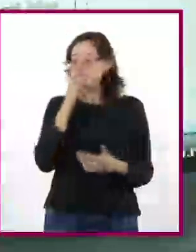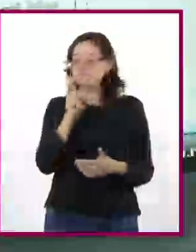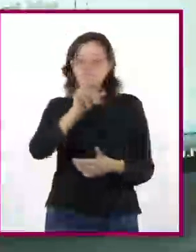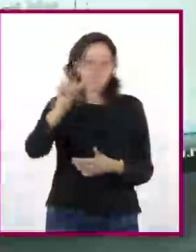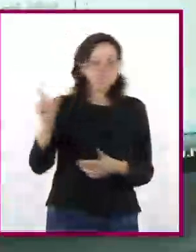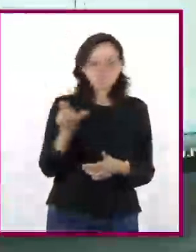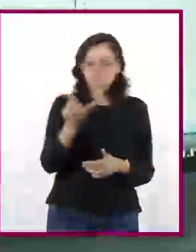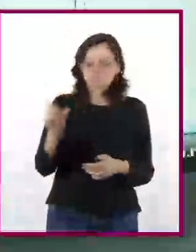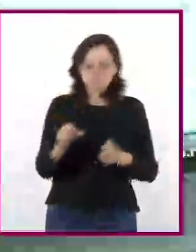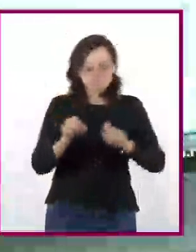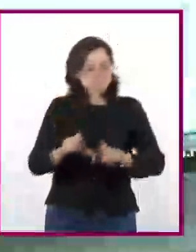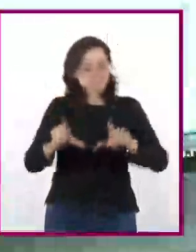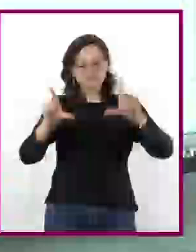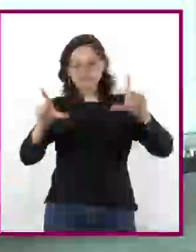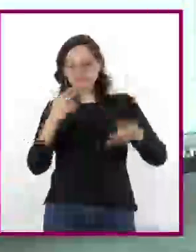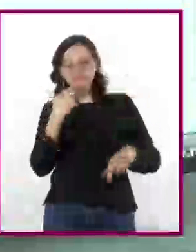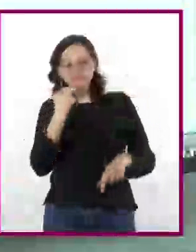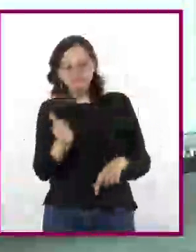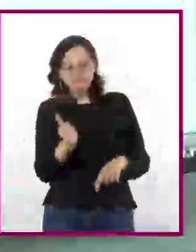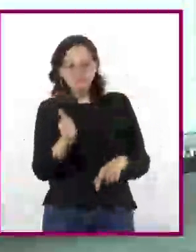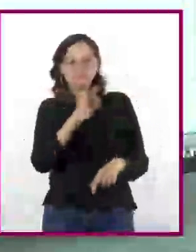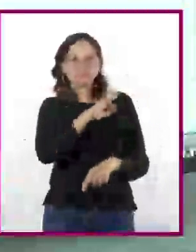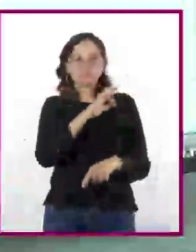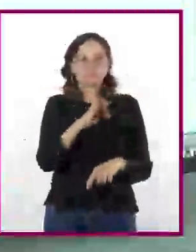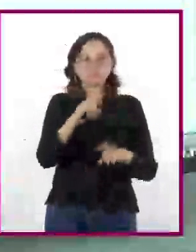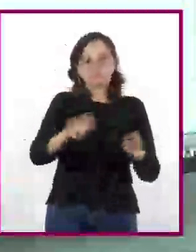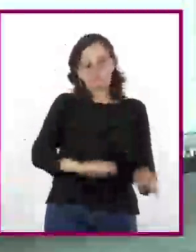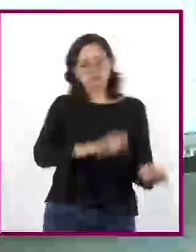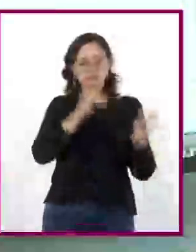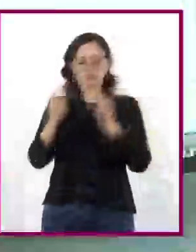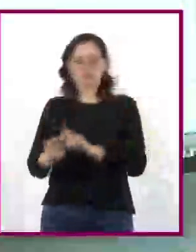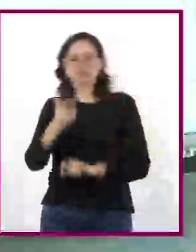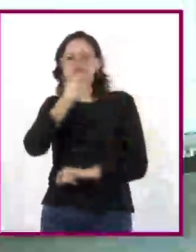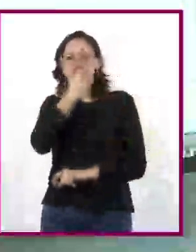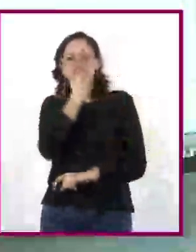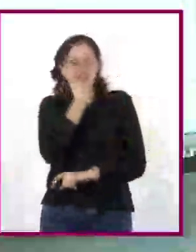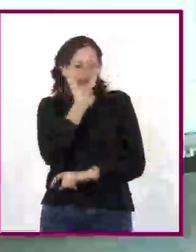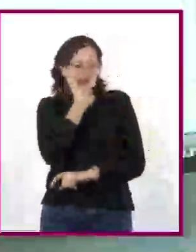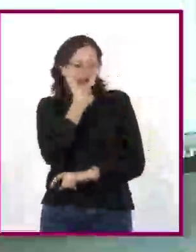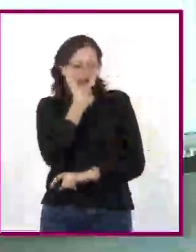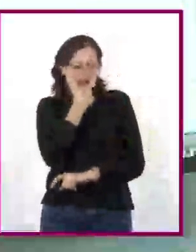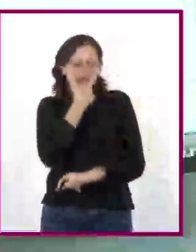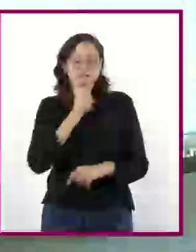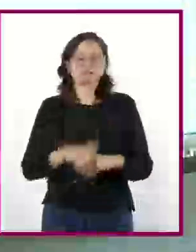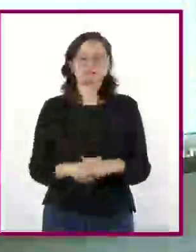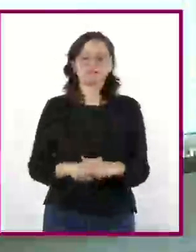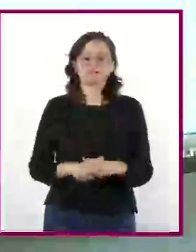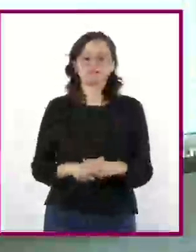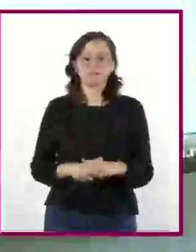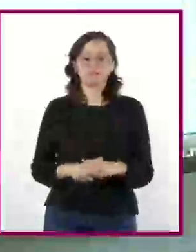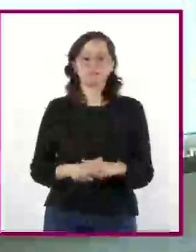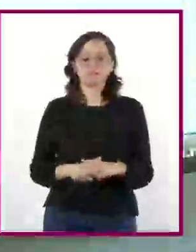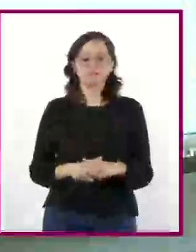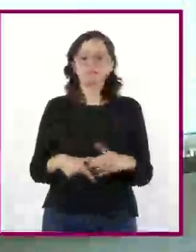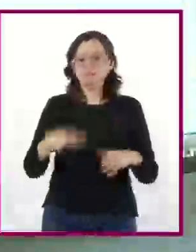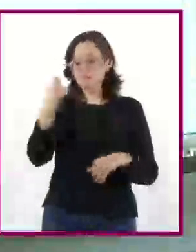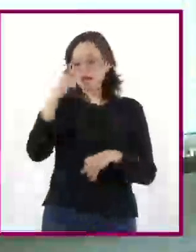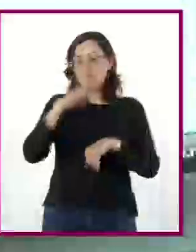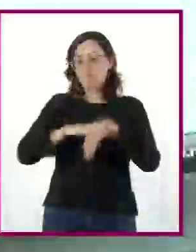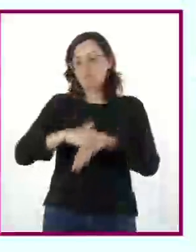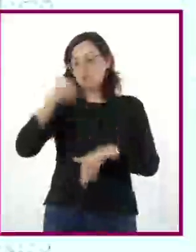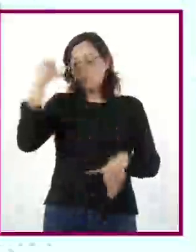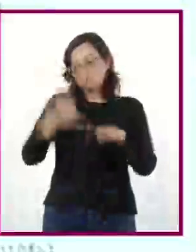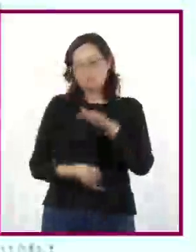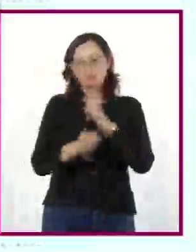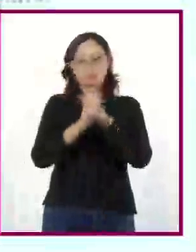arrojan resultados útiles, se pueden traducir al inglés con algún traductor en línea. Para ampliar la búsqueda.